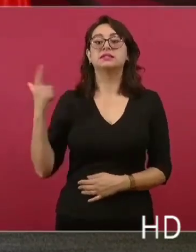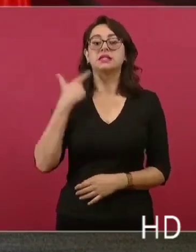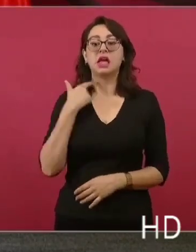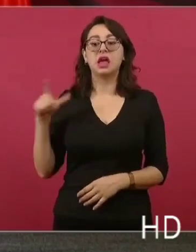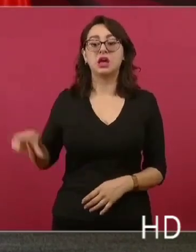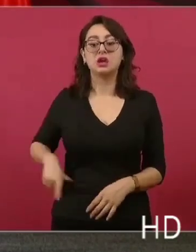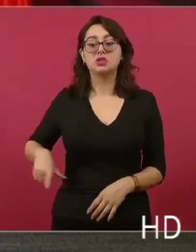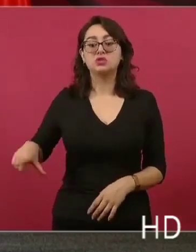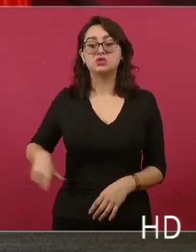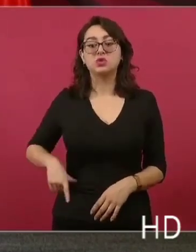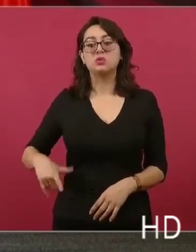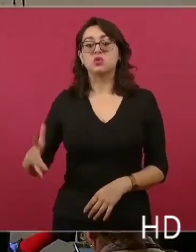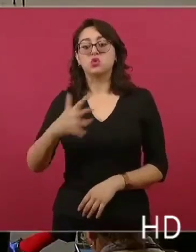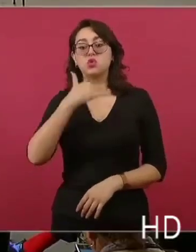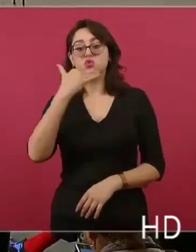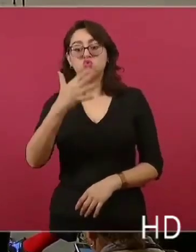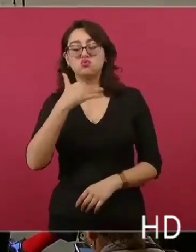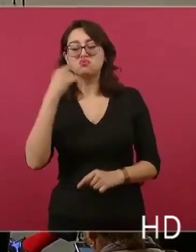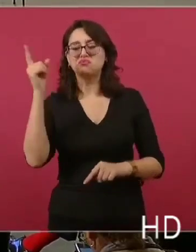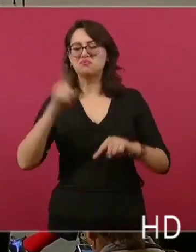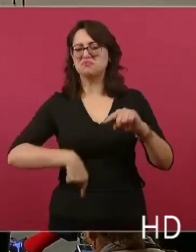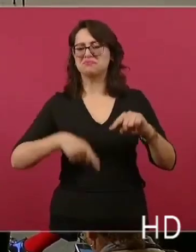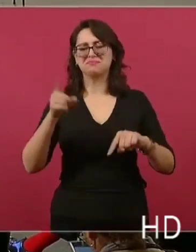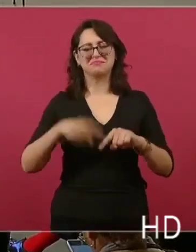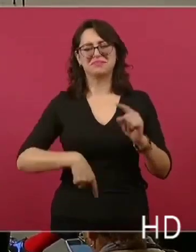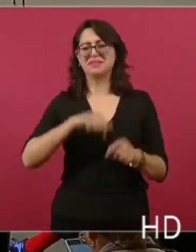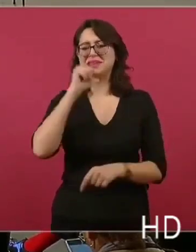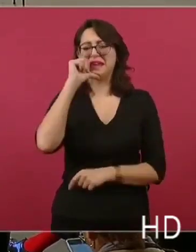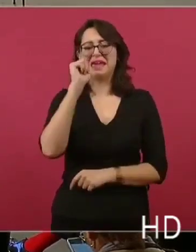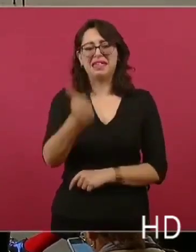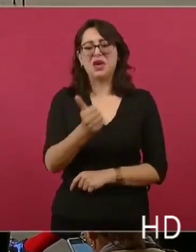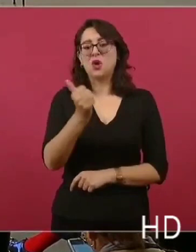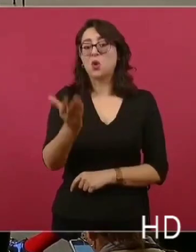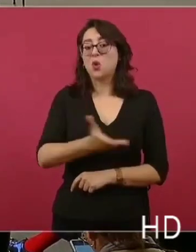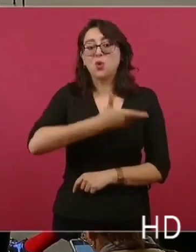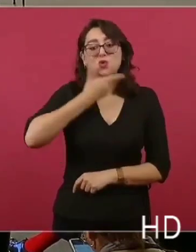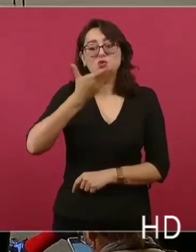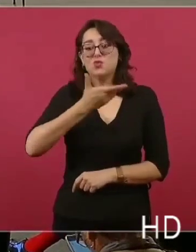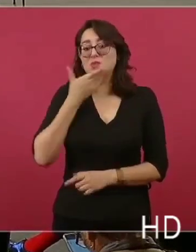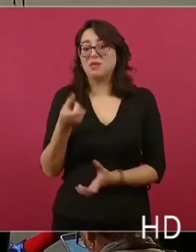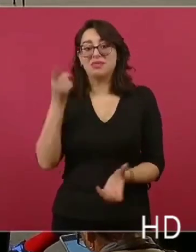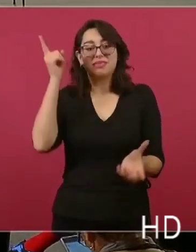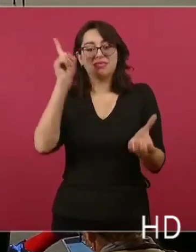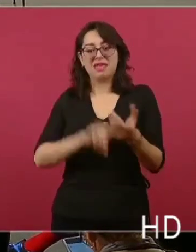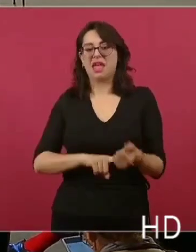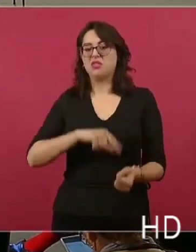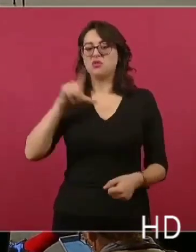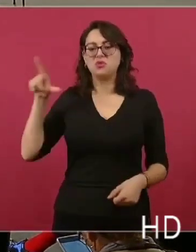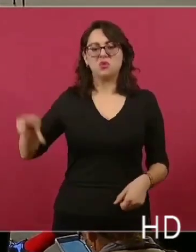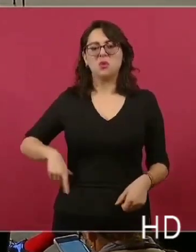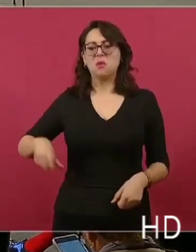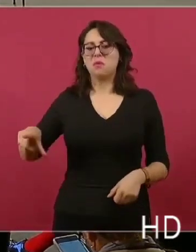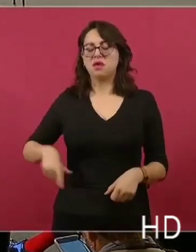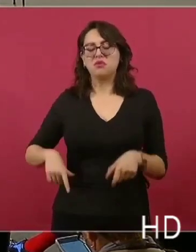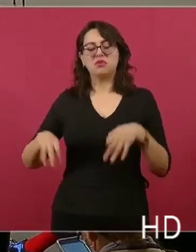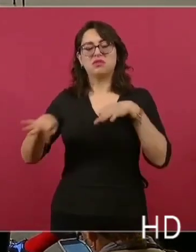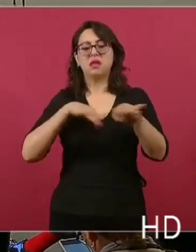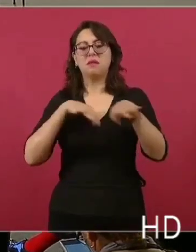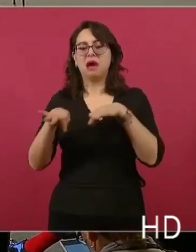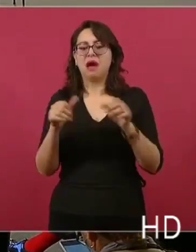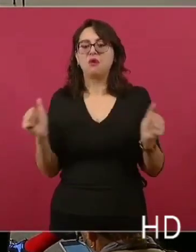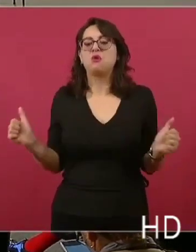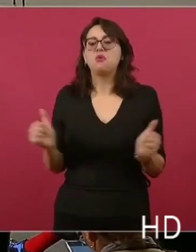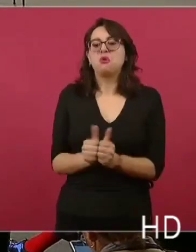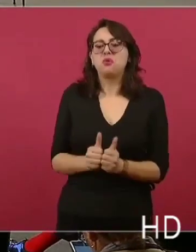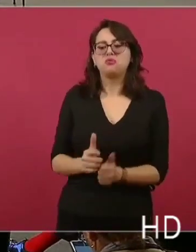el sistema de la corrupción, nunca. Era parte del sistema de la corrupción. Llegó un